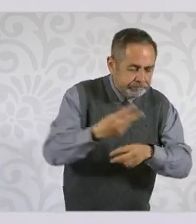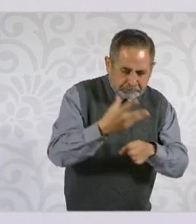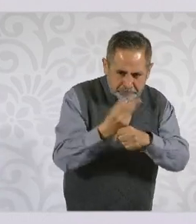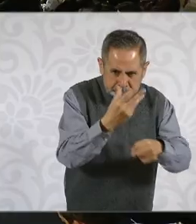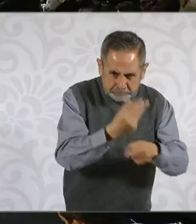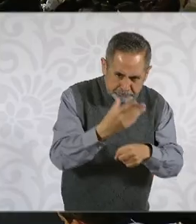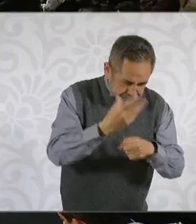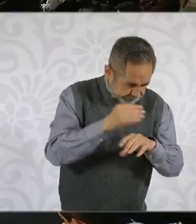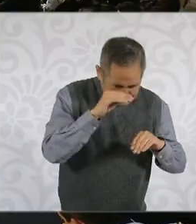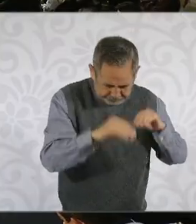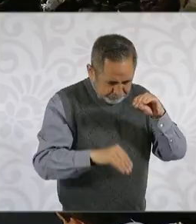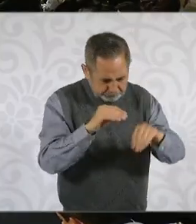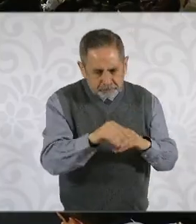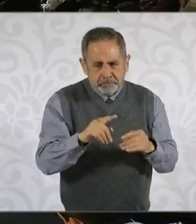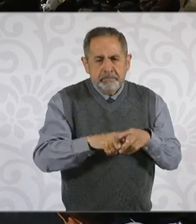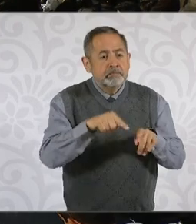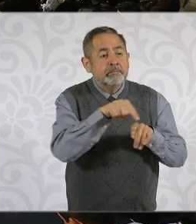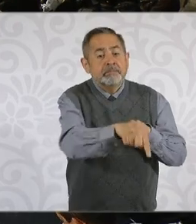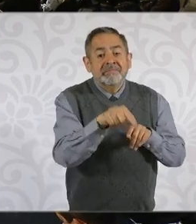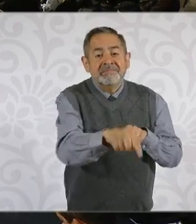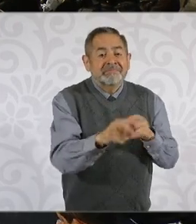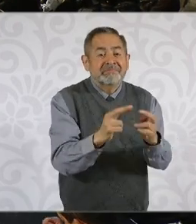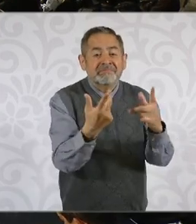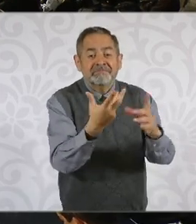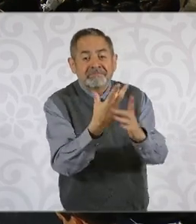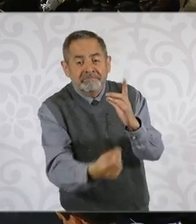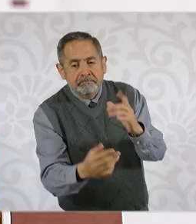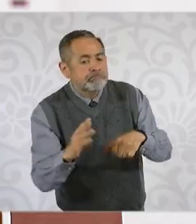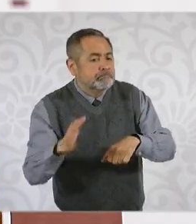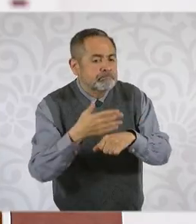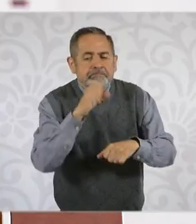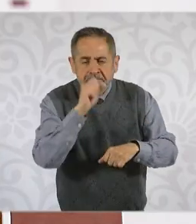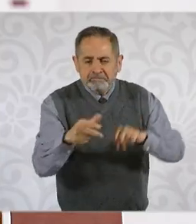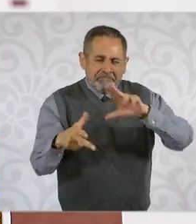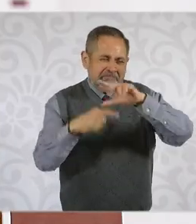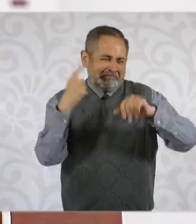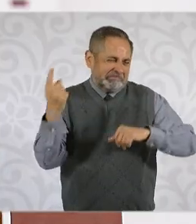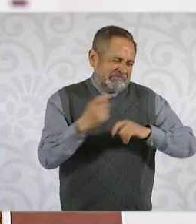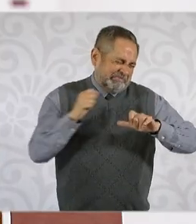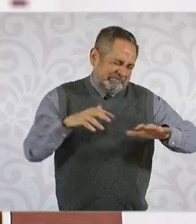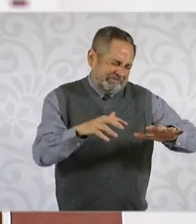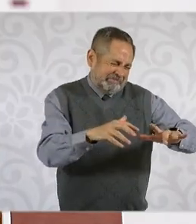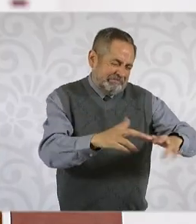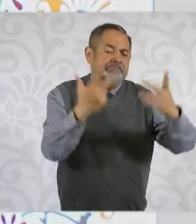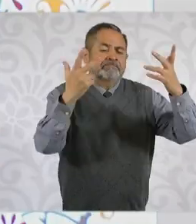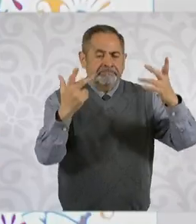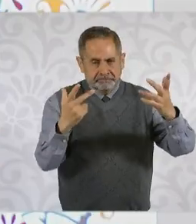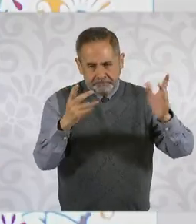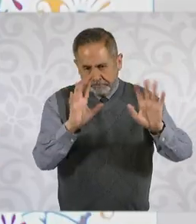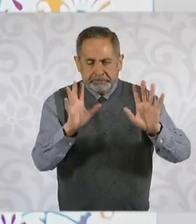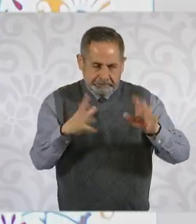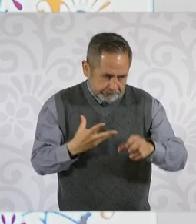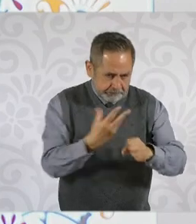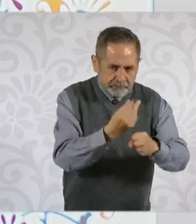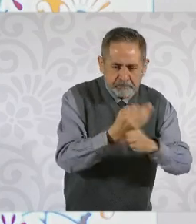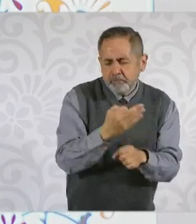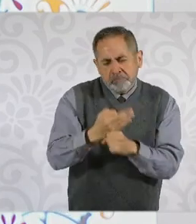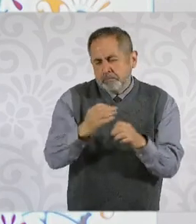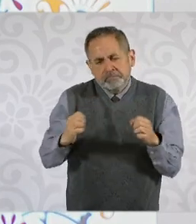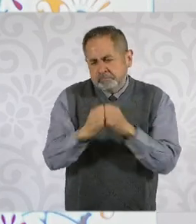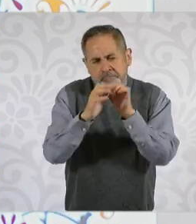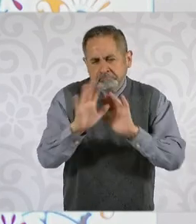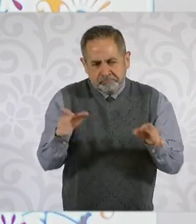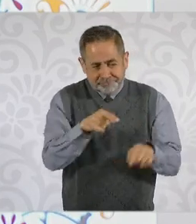que vino también producto del huracán. Entonces, esto es lo único que falta, digamos, para la emergencia, pero